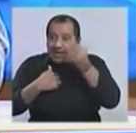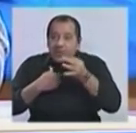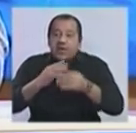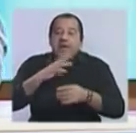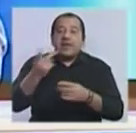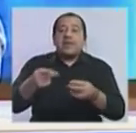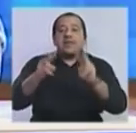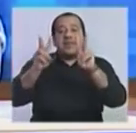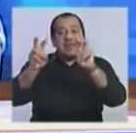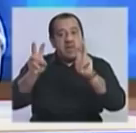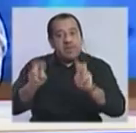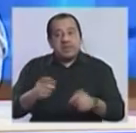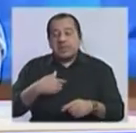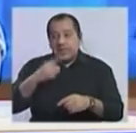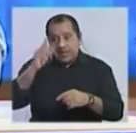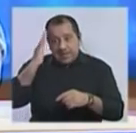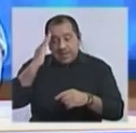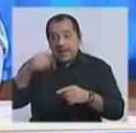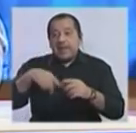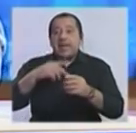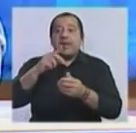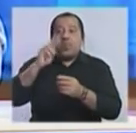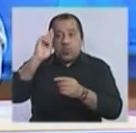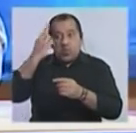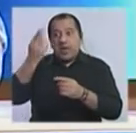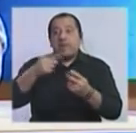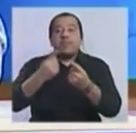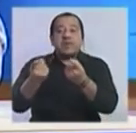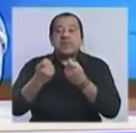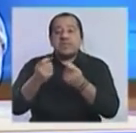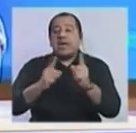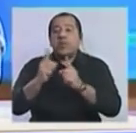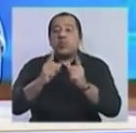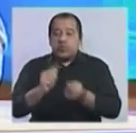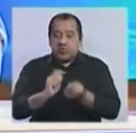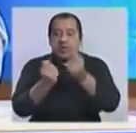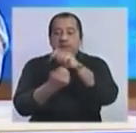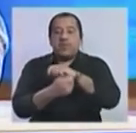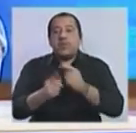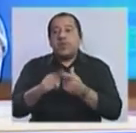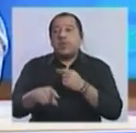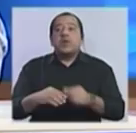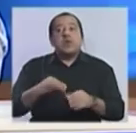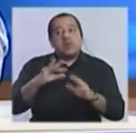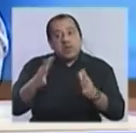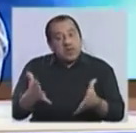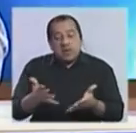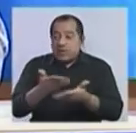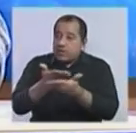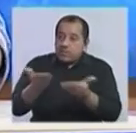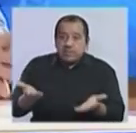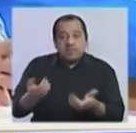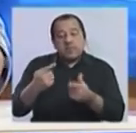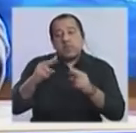temas en que todos tenemos claro que el país necesita algunas transformaciones que tienen que ser fruto de una